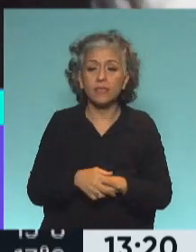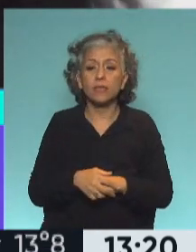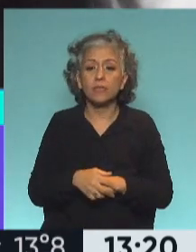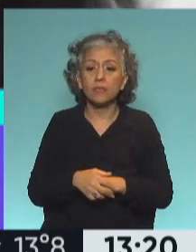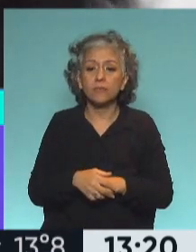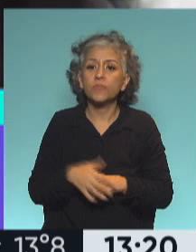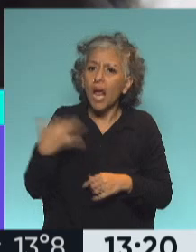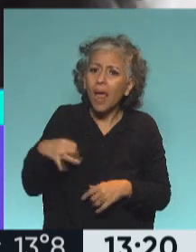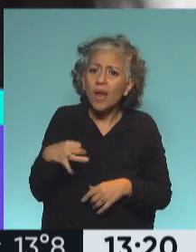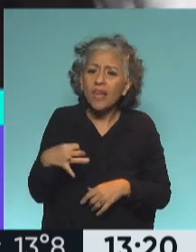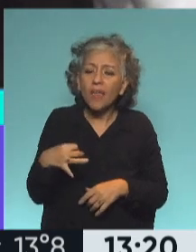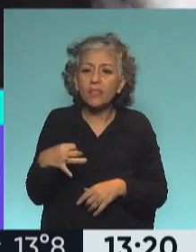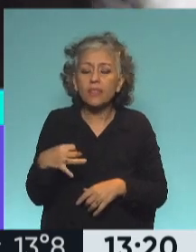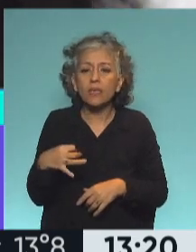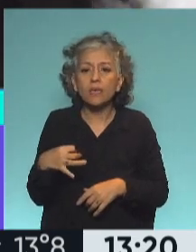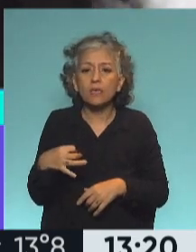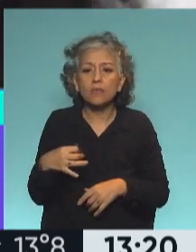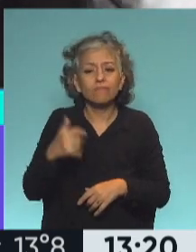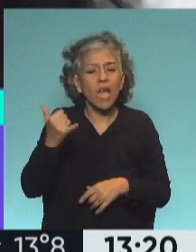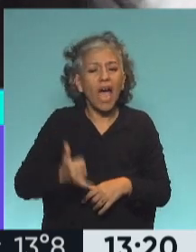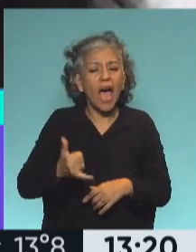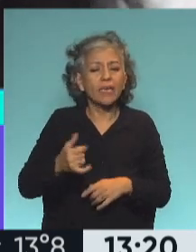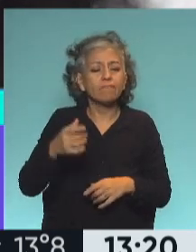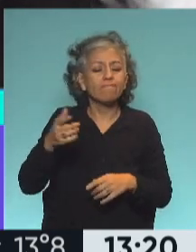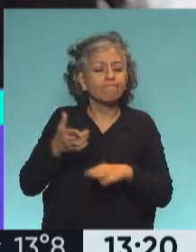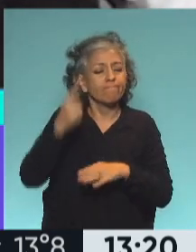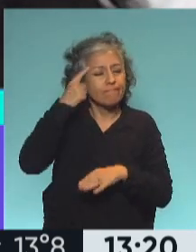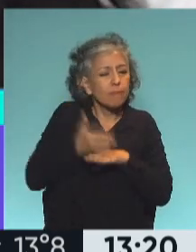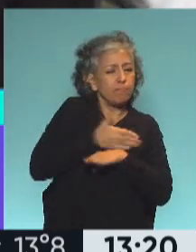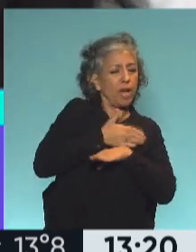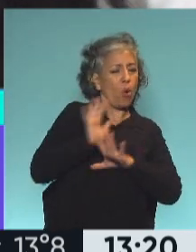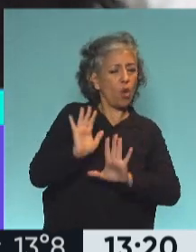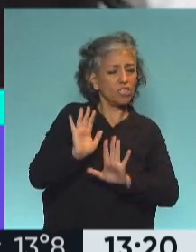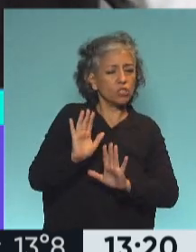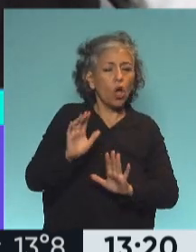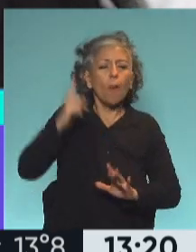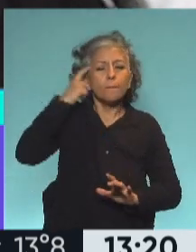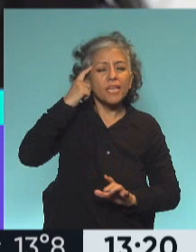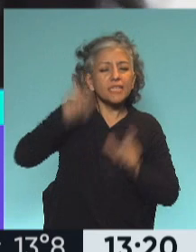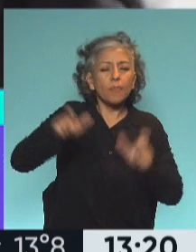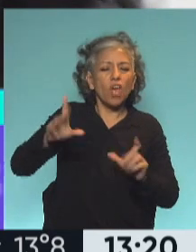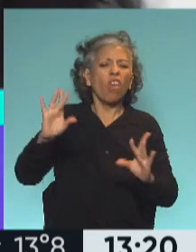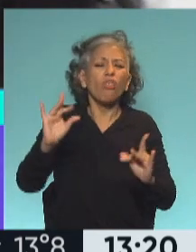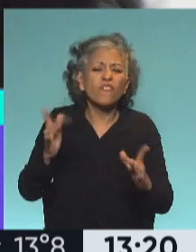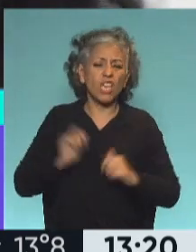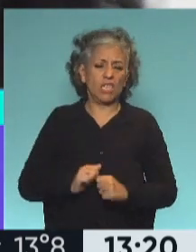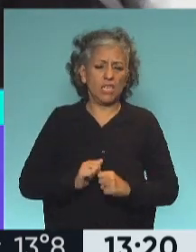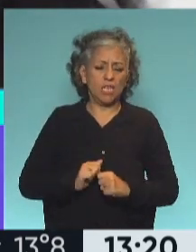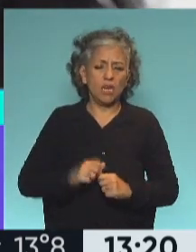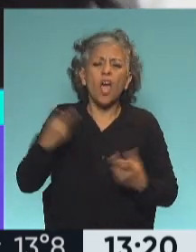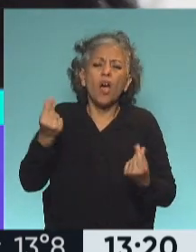Y la verdad es que también hay mucho prejuicio. Va a ser difícil, va a ser costoso, va a quedar